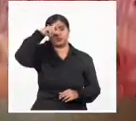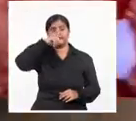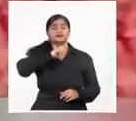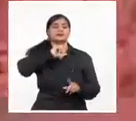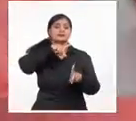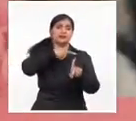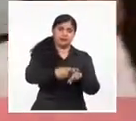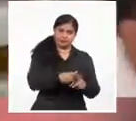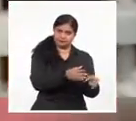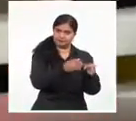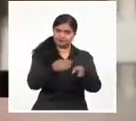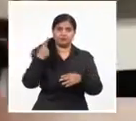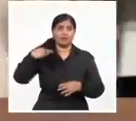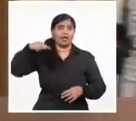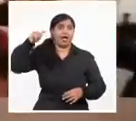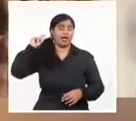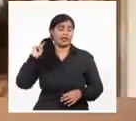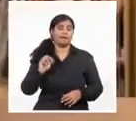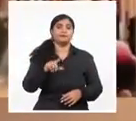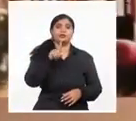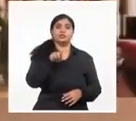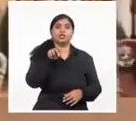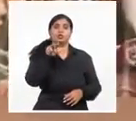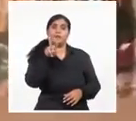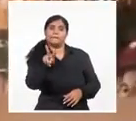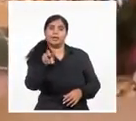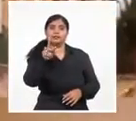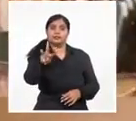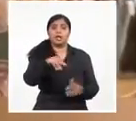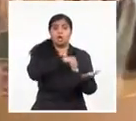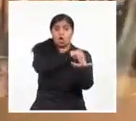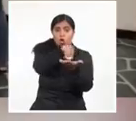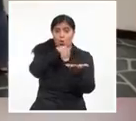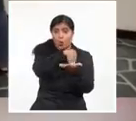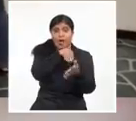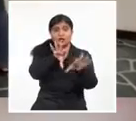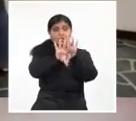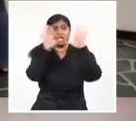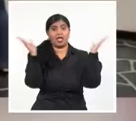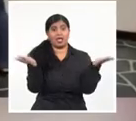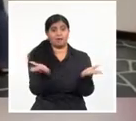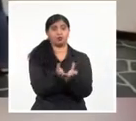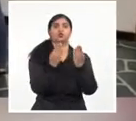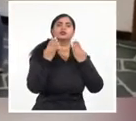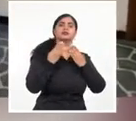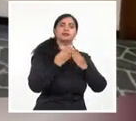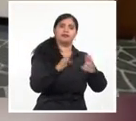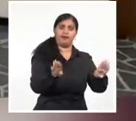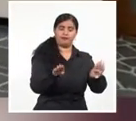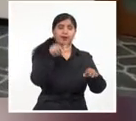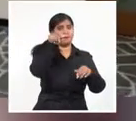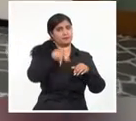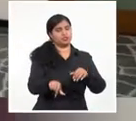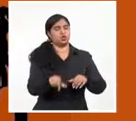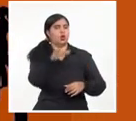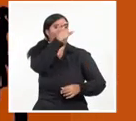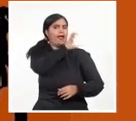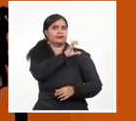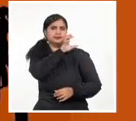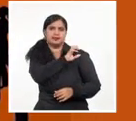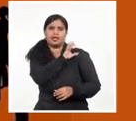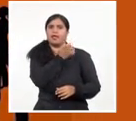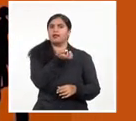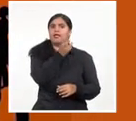los 123 colegios electorales abiertos en el extranjero, donde ejercieron el voto del personal diplomático y los cubanos que se